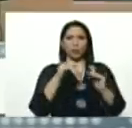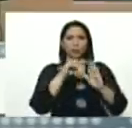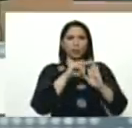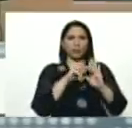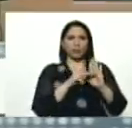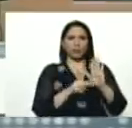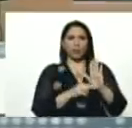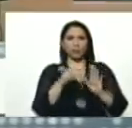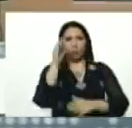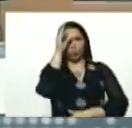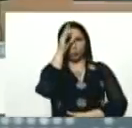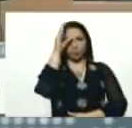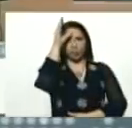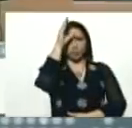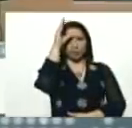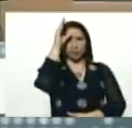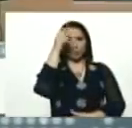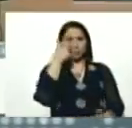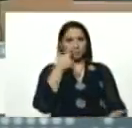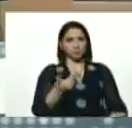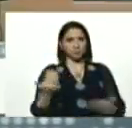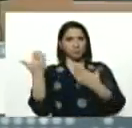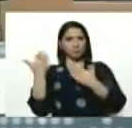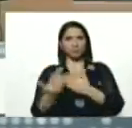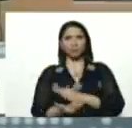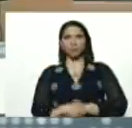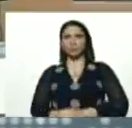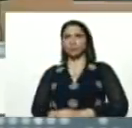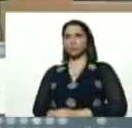de conciencia, adelante, compañero presidente,